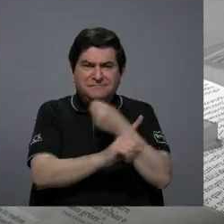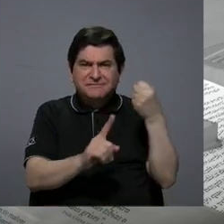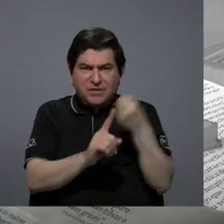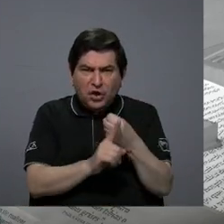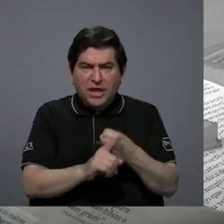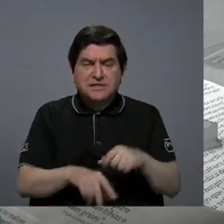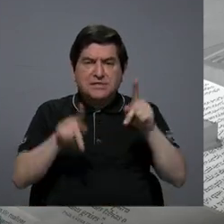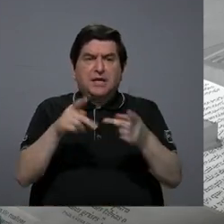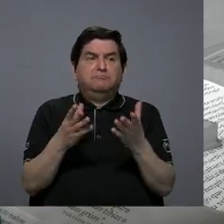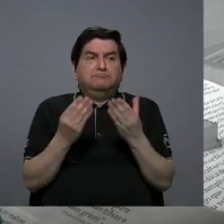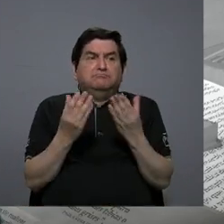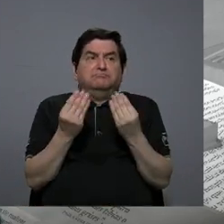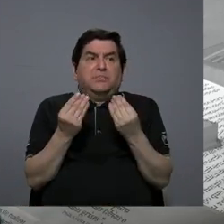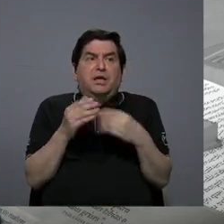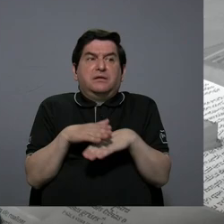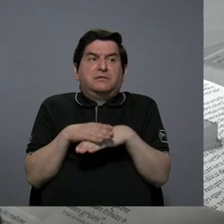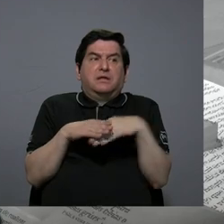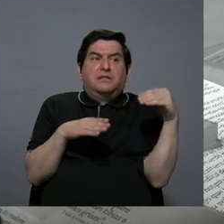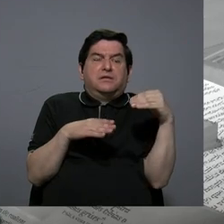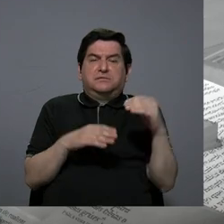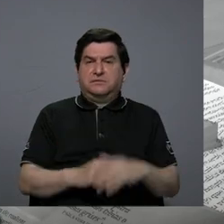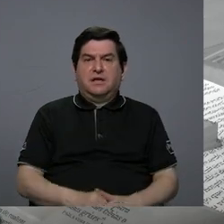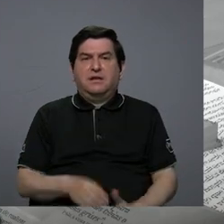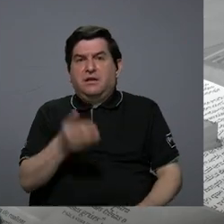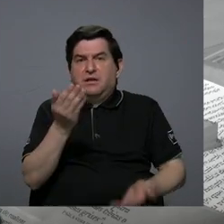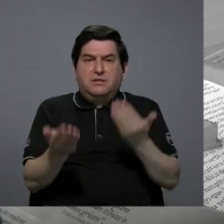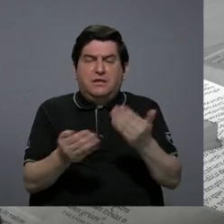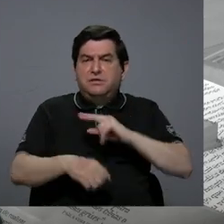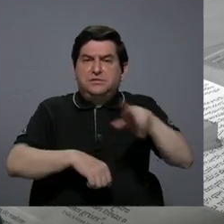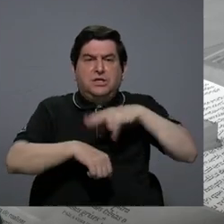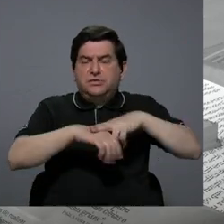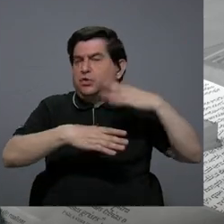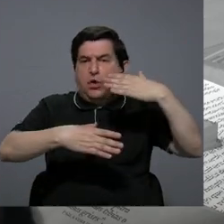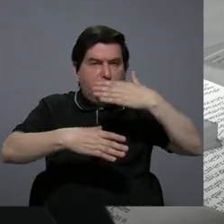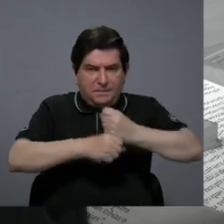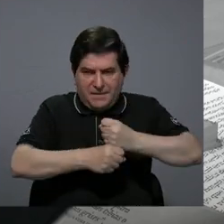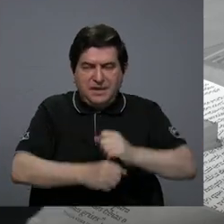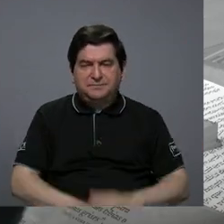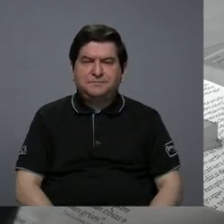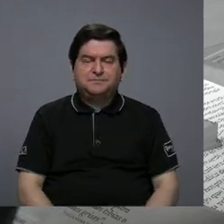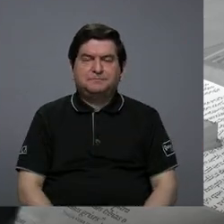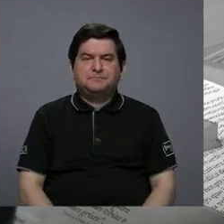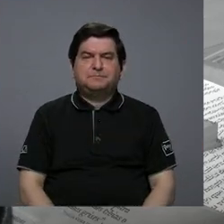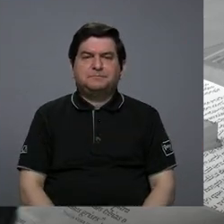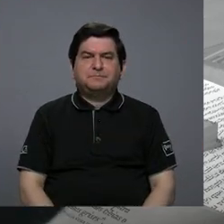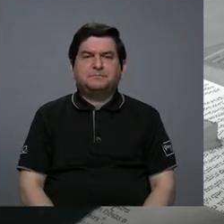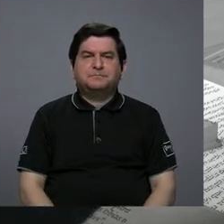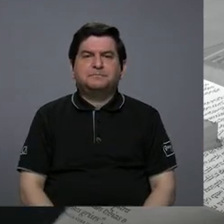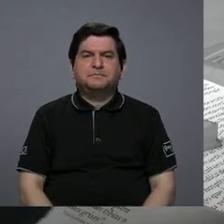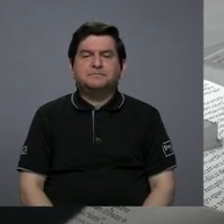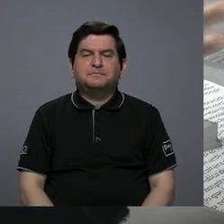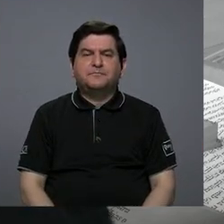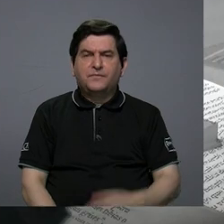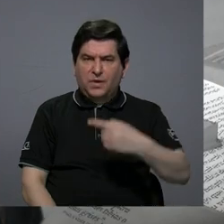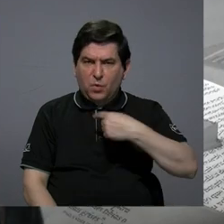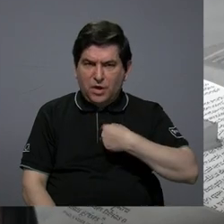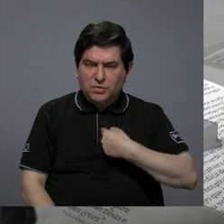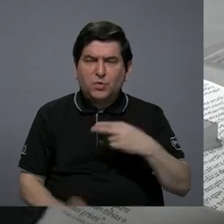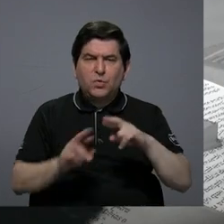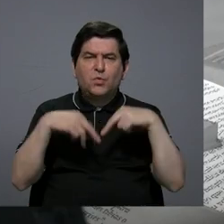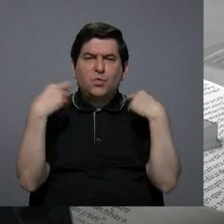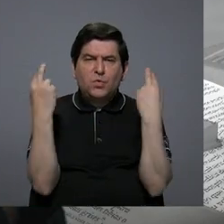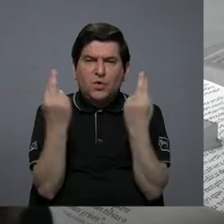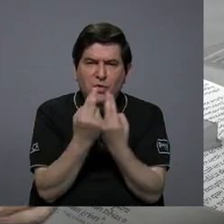gente está temerosa de salir, de hacer lo que normalmente hace. Entonces, cuando uno está en una